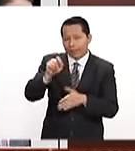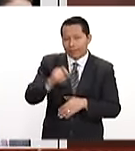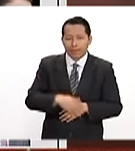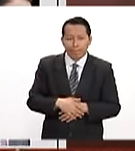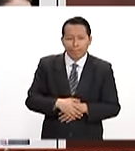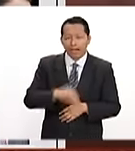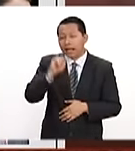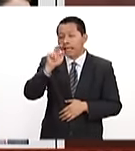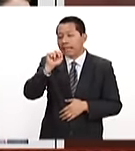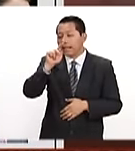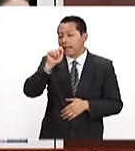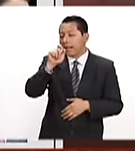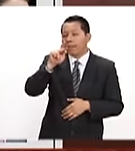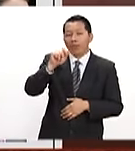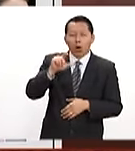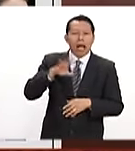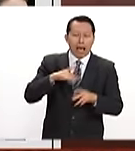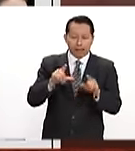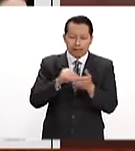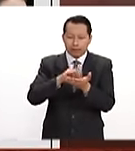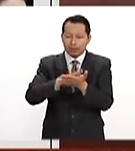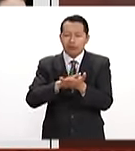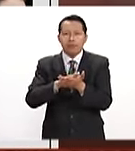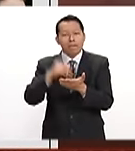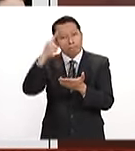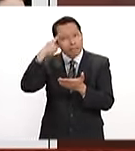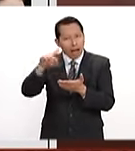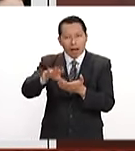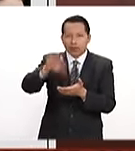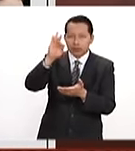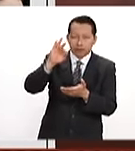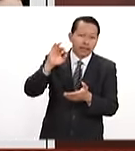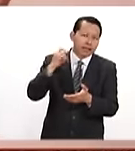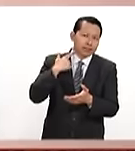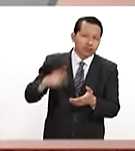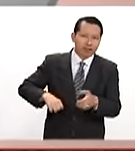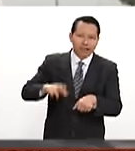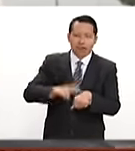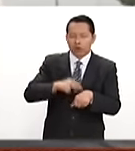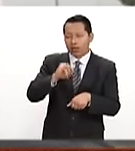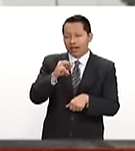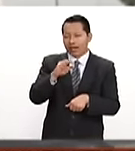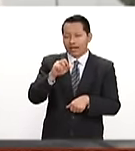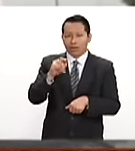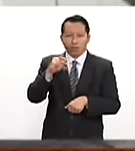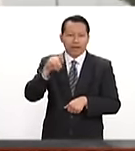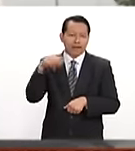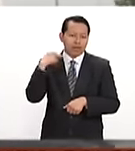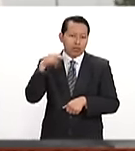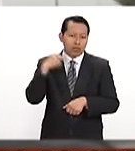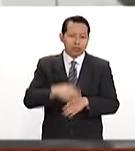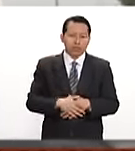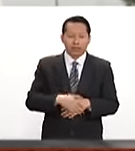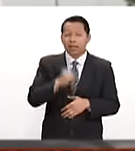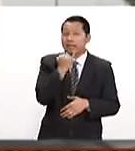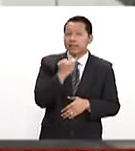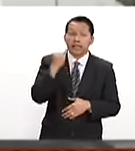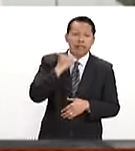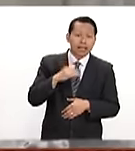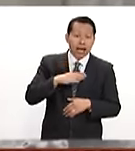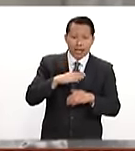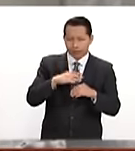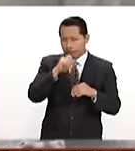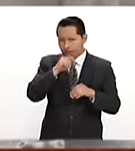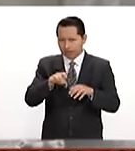Interpol publica ficha roja contra el exgobernador de Veracruz, Javier Duarte. Israel construye asentamientos